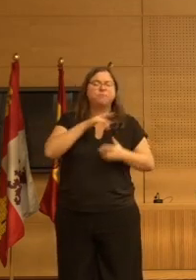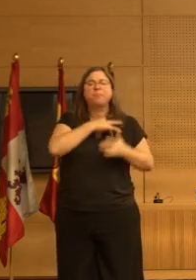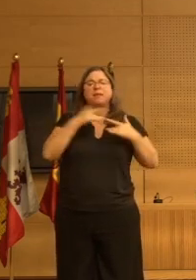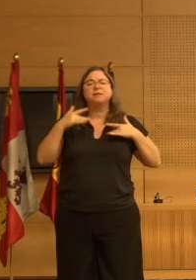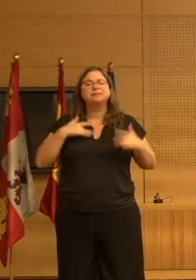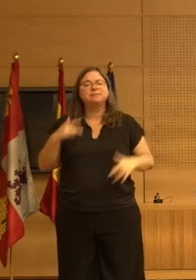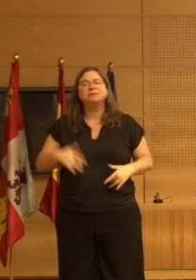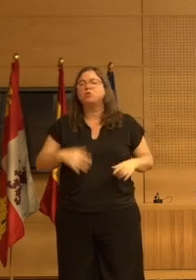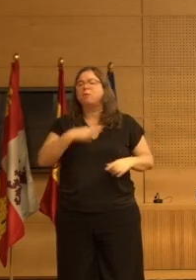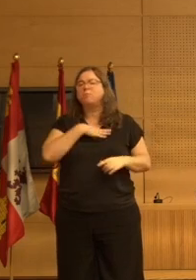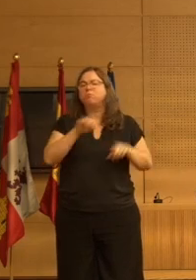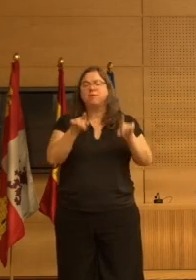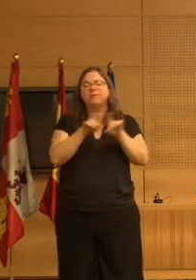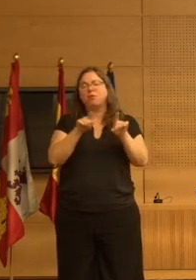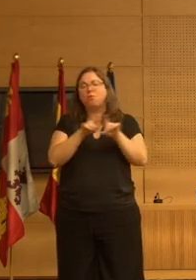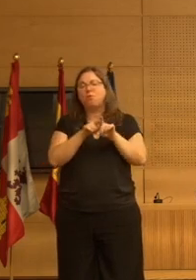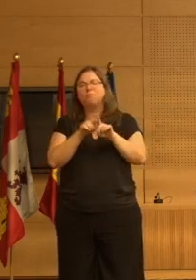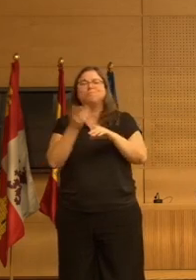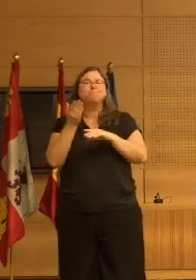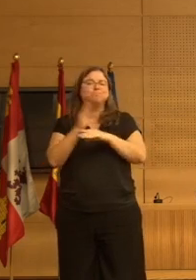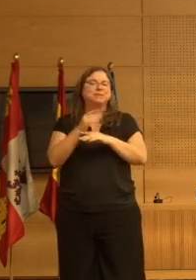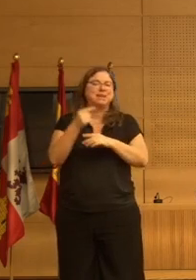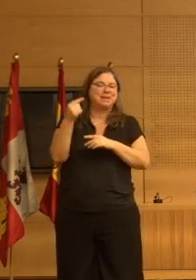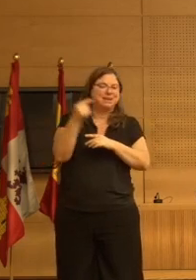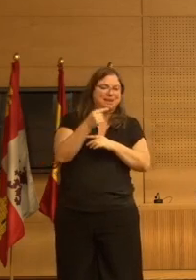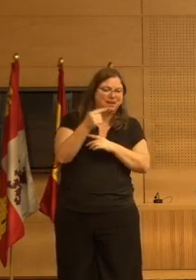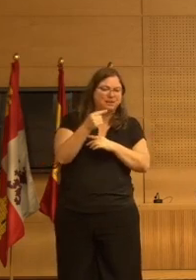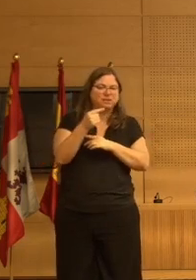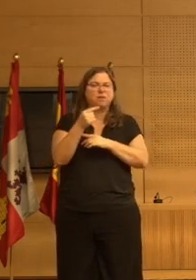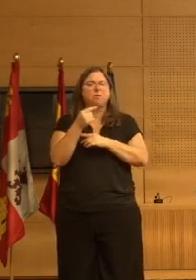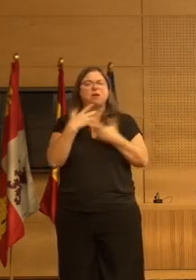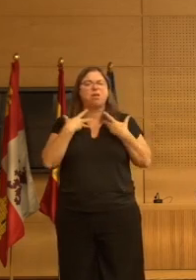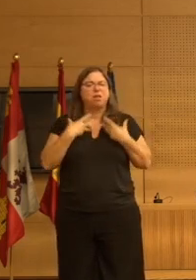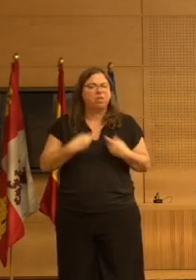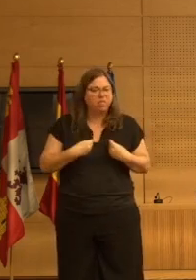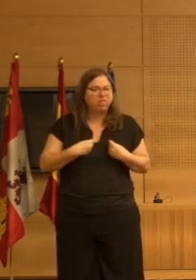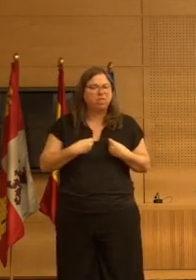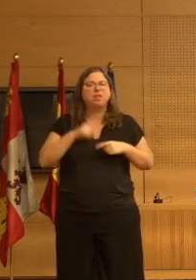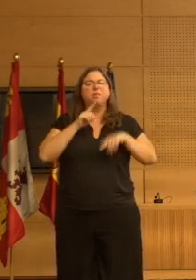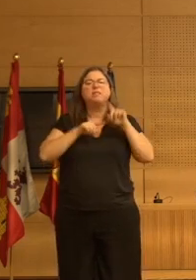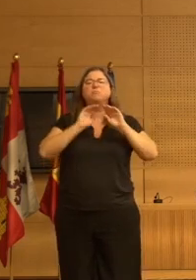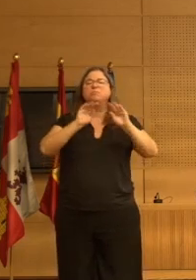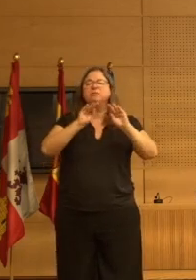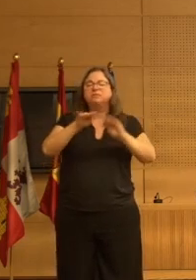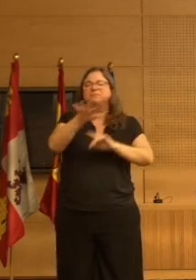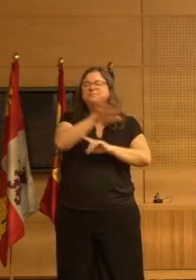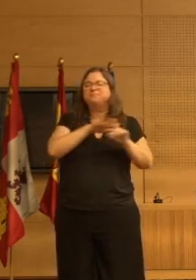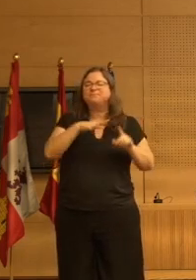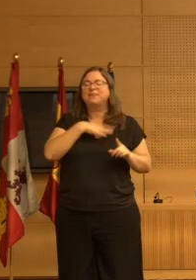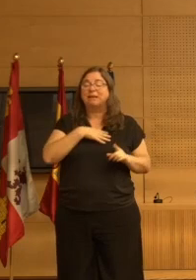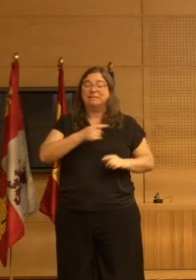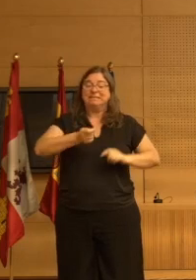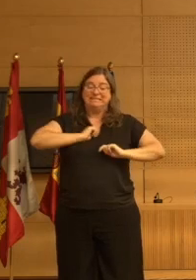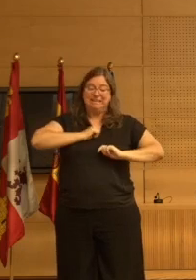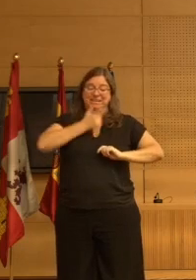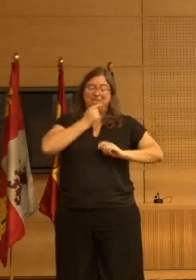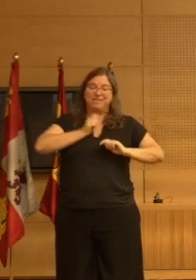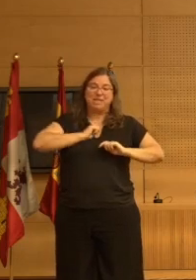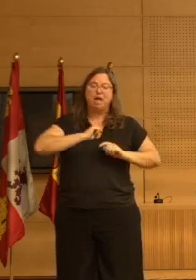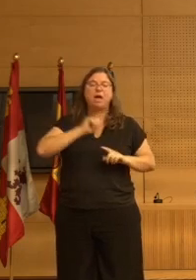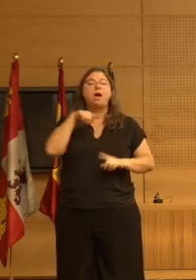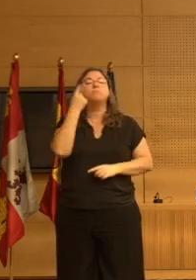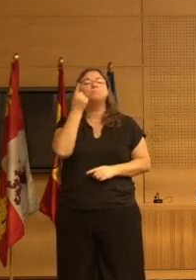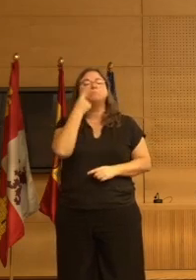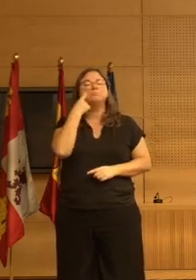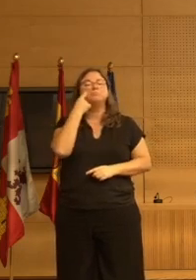pueden inferirse por una actitud pues negativa de pérdida de interés más por una apatía por manifestaciones faciales es decir te ayuda a diagnosticar estos síndromes